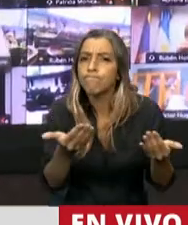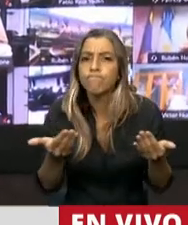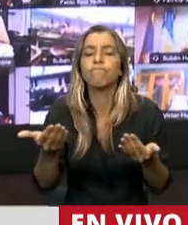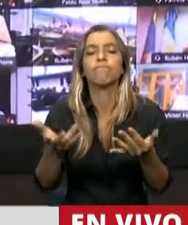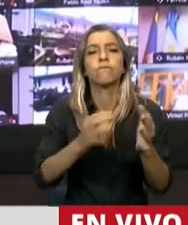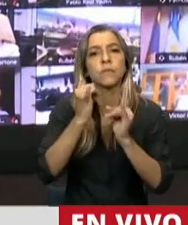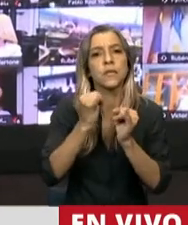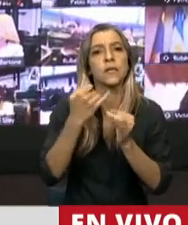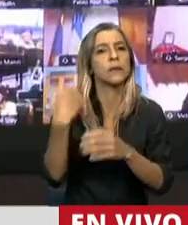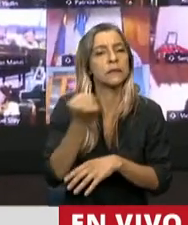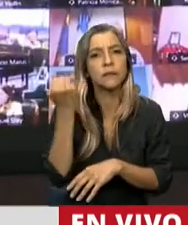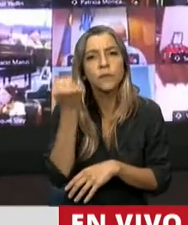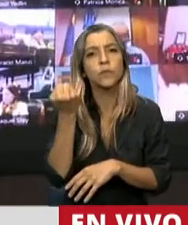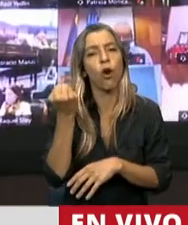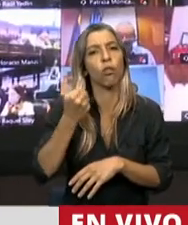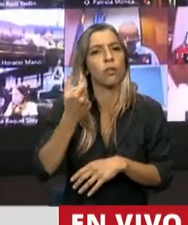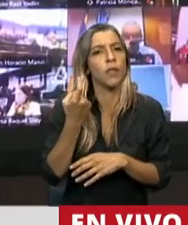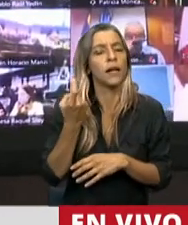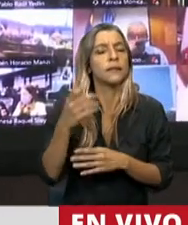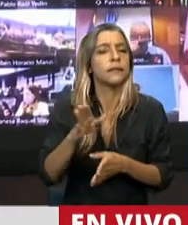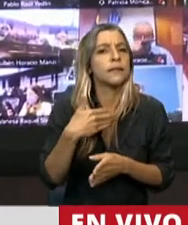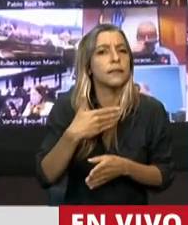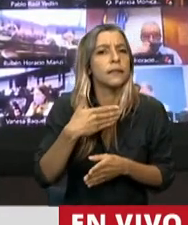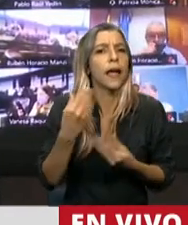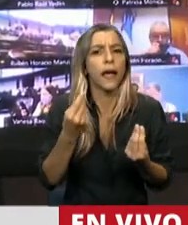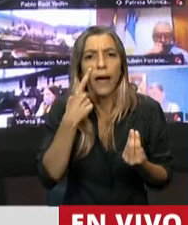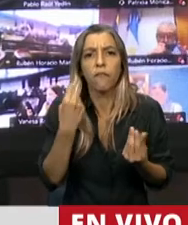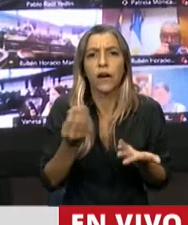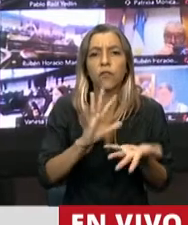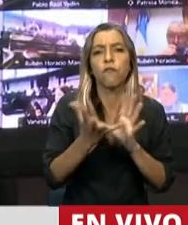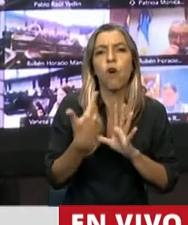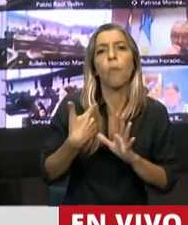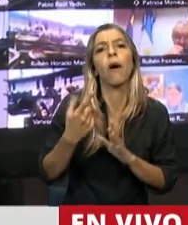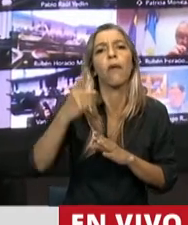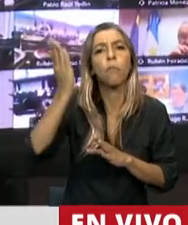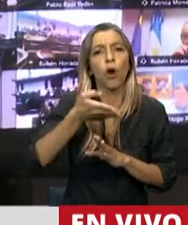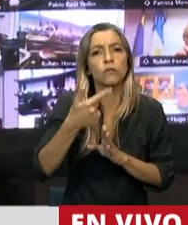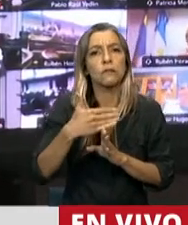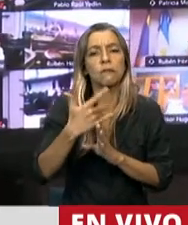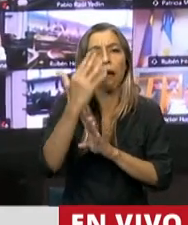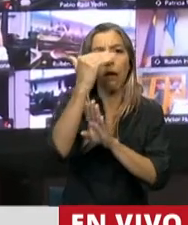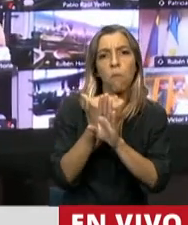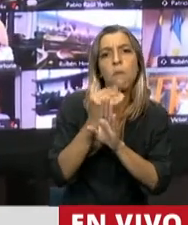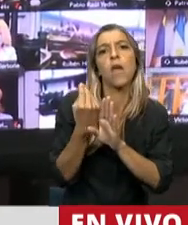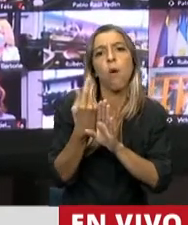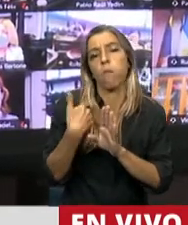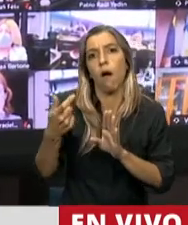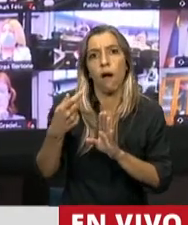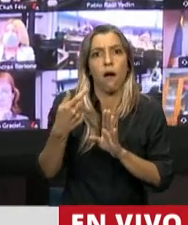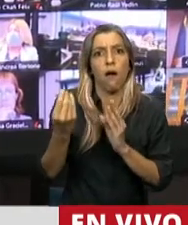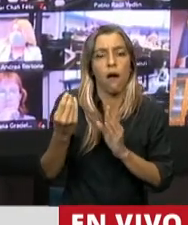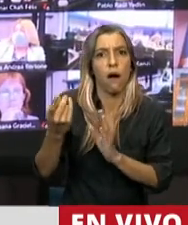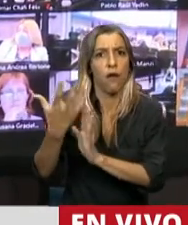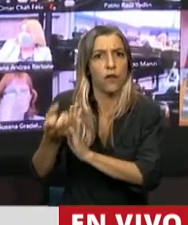las comisiones, tanto en tarjetas de crédito como de compra y de débito, y asimismo los plazos de acreditación en las cuentas de los comercios.